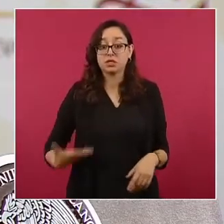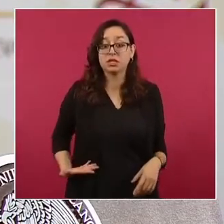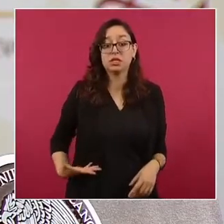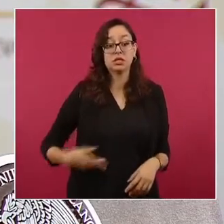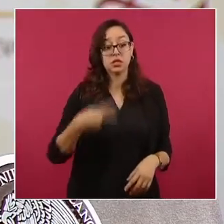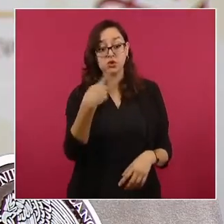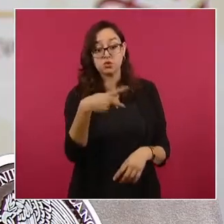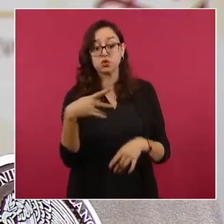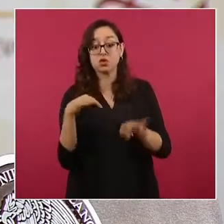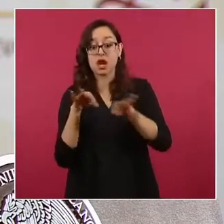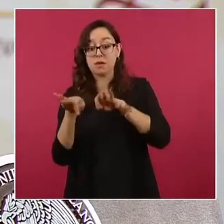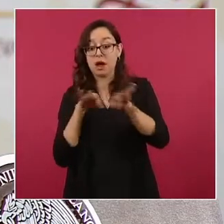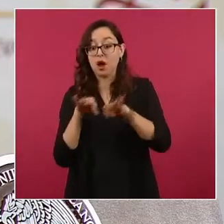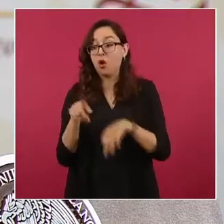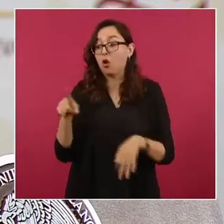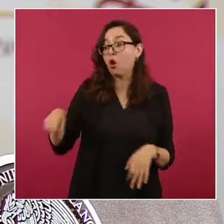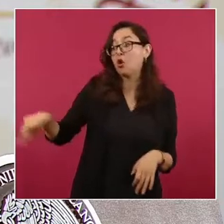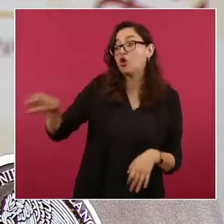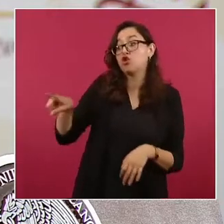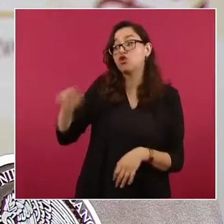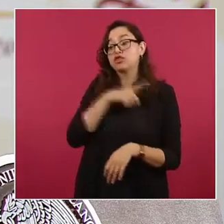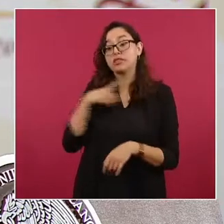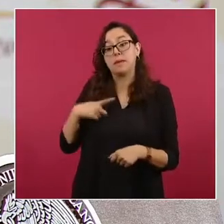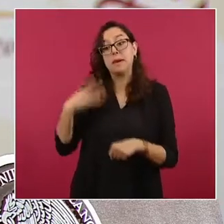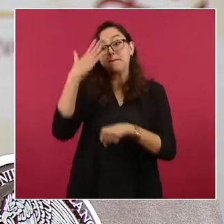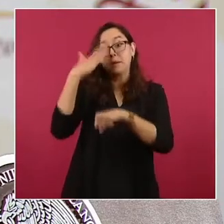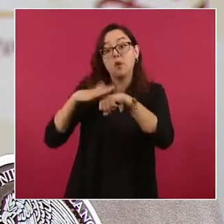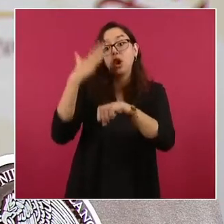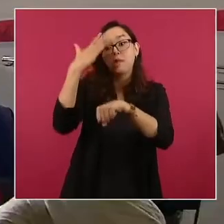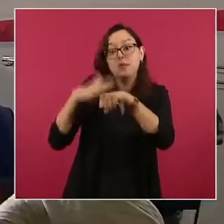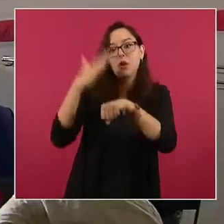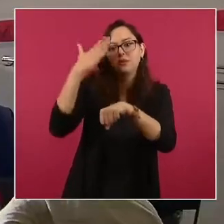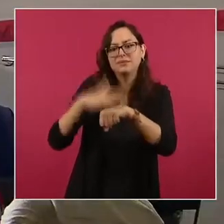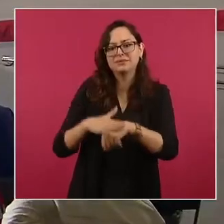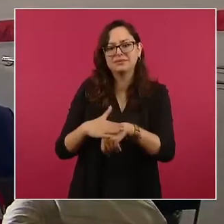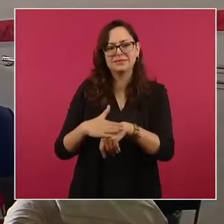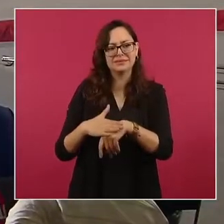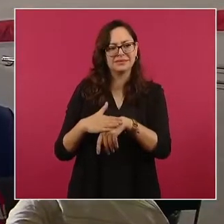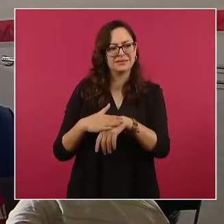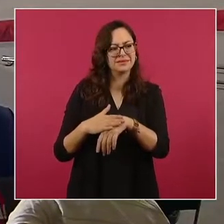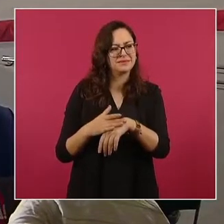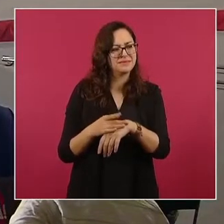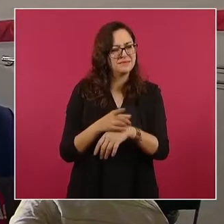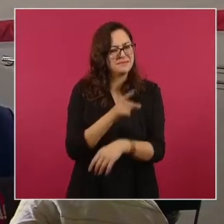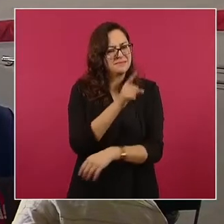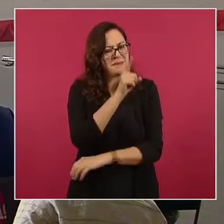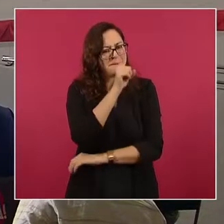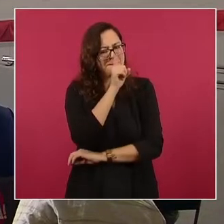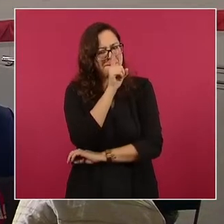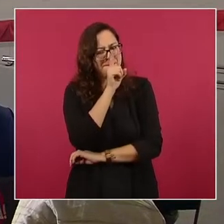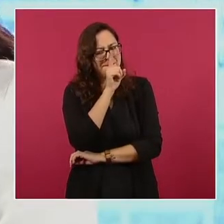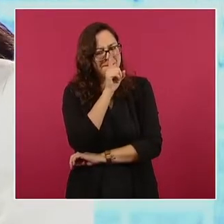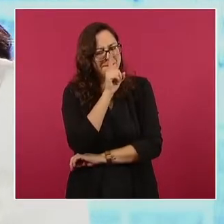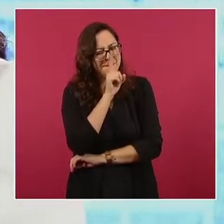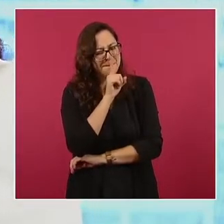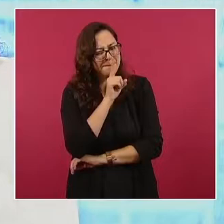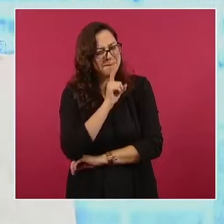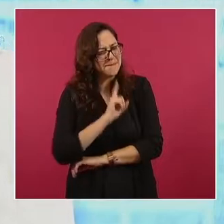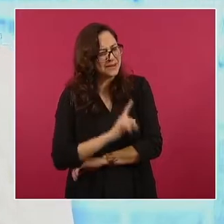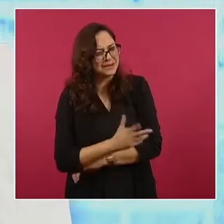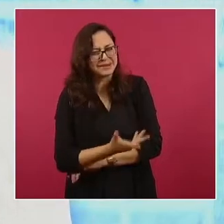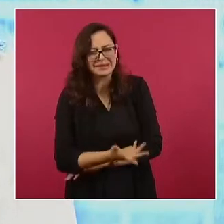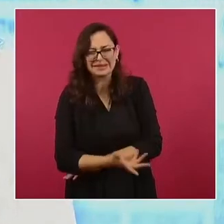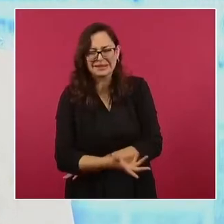Andrés Manuel López Obrador, como falsamente publicó el diario Reforma el 18 de agosto a ocho columnas,